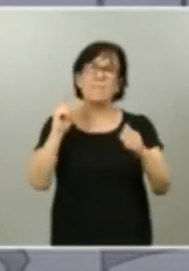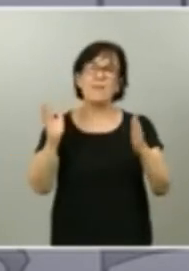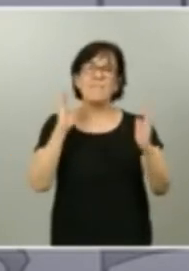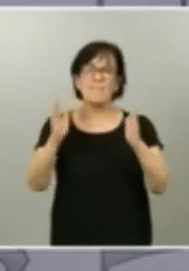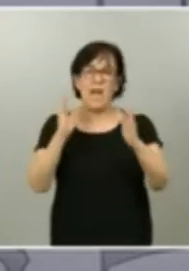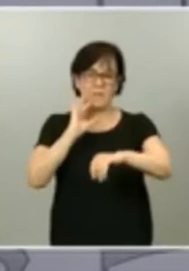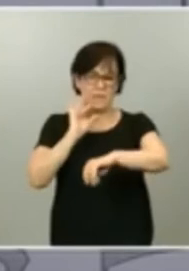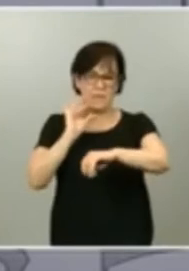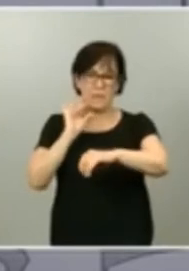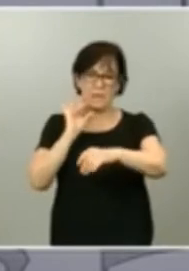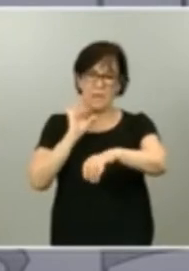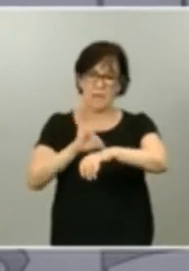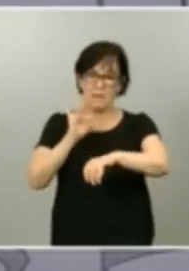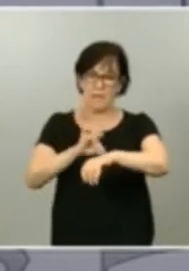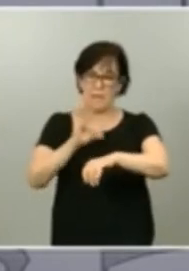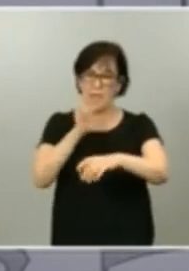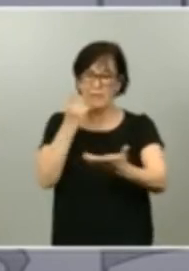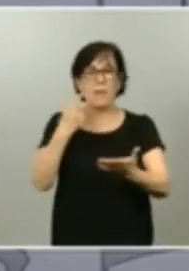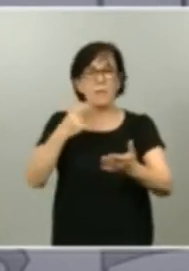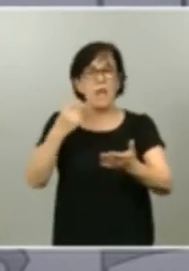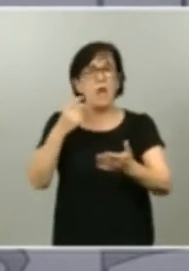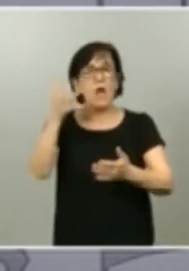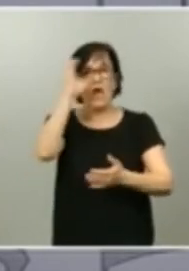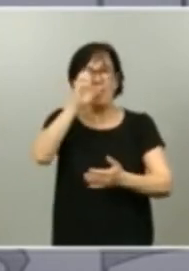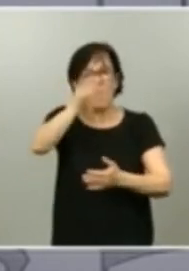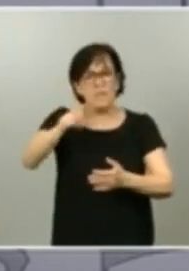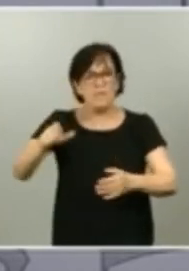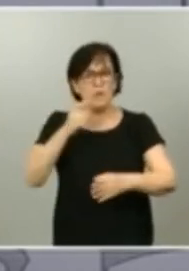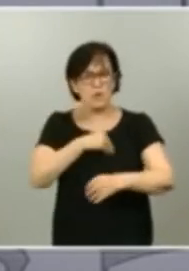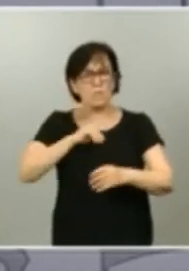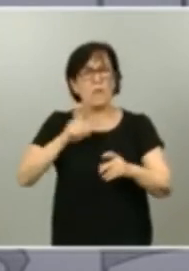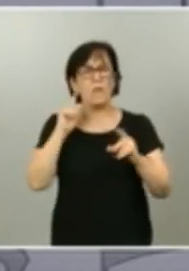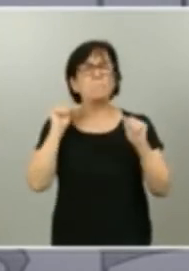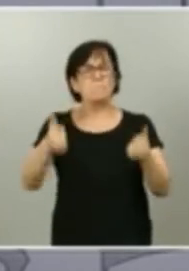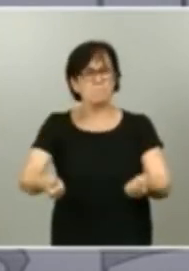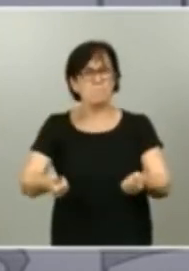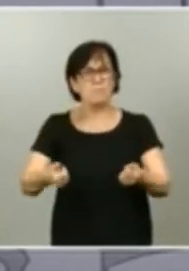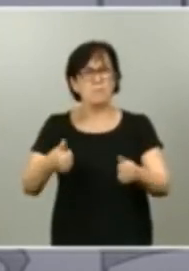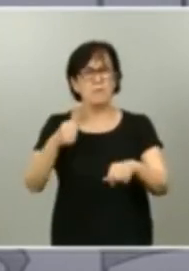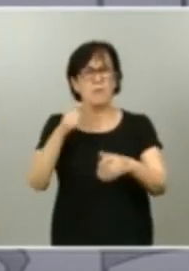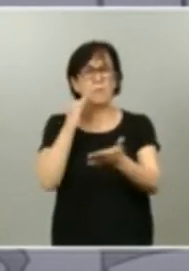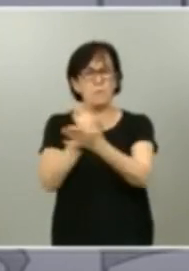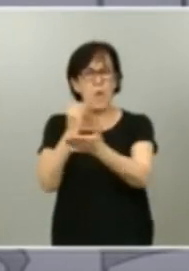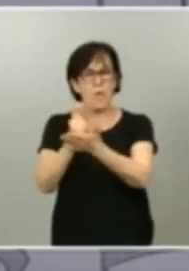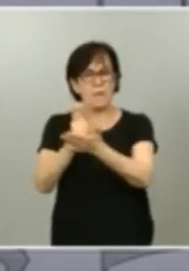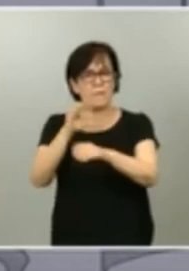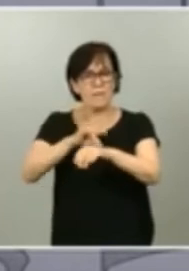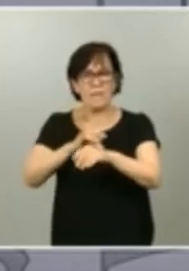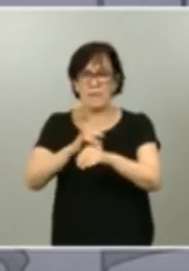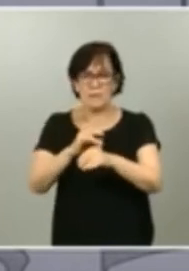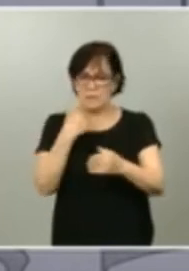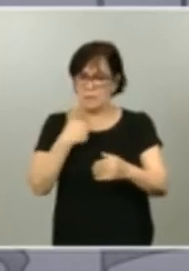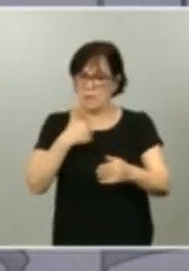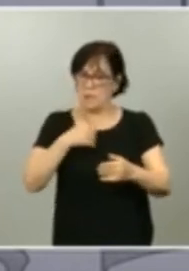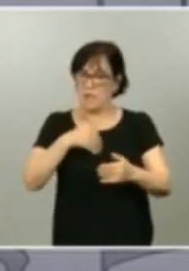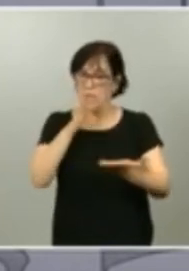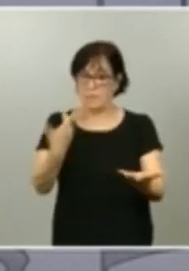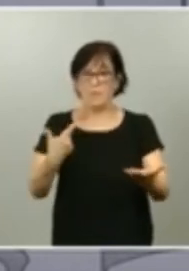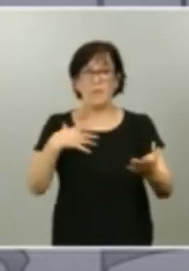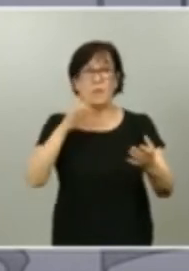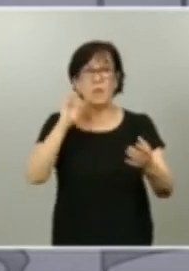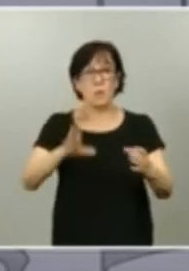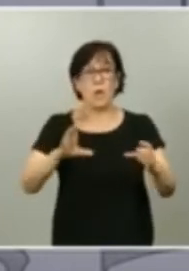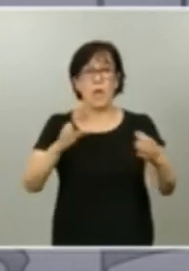están en condiciones de comenzar las pruebas clínicas en breve prácticamente a la vez que las grandes multinacionales y empleando